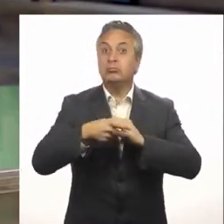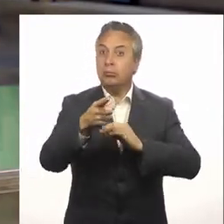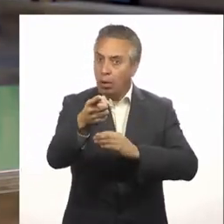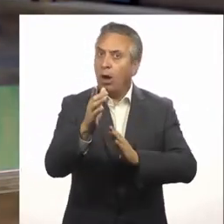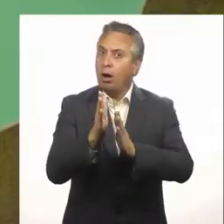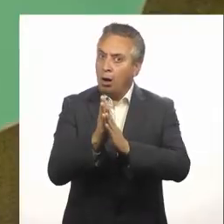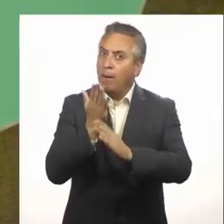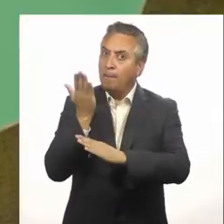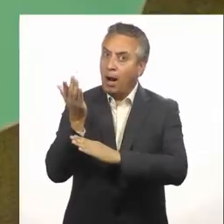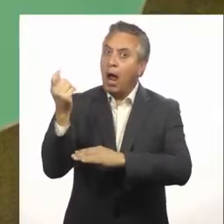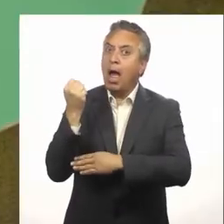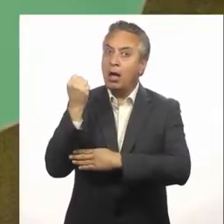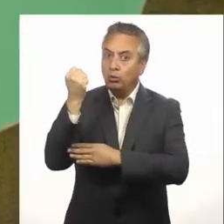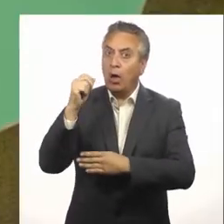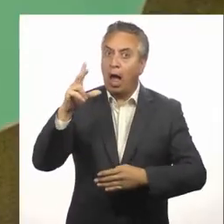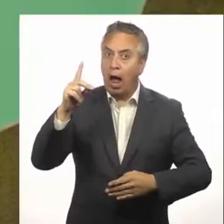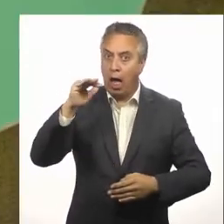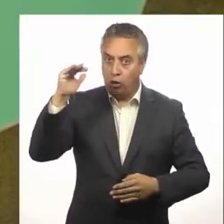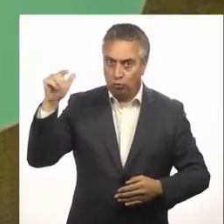adulto.